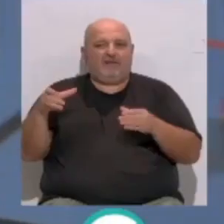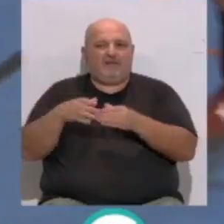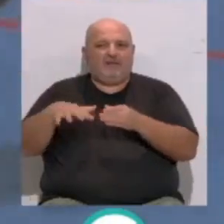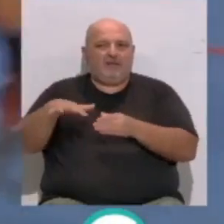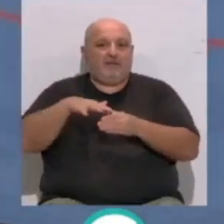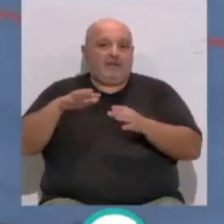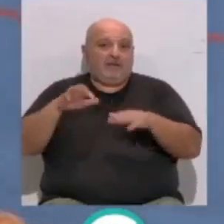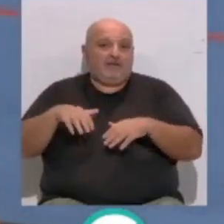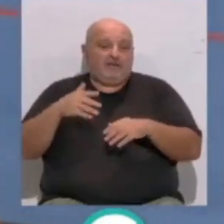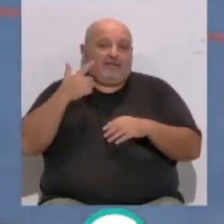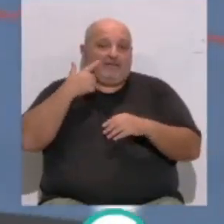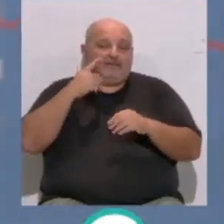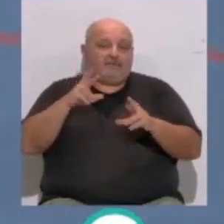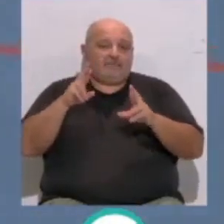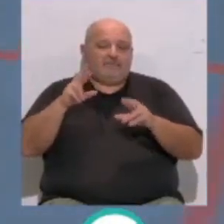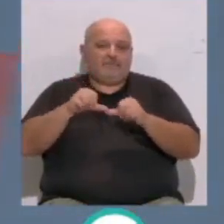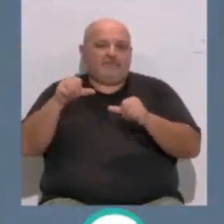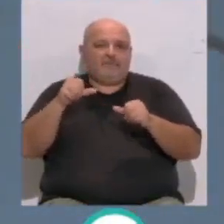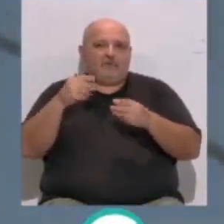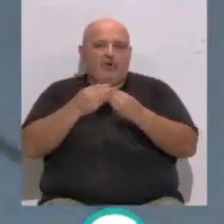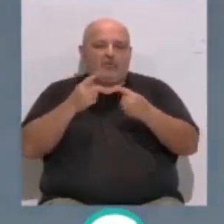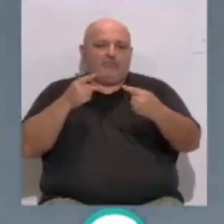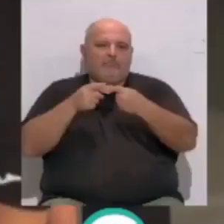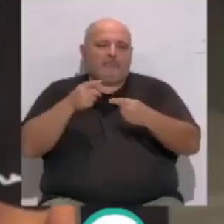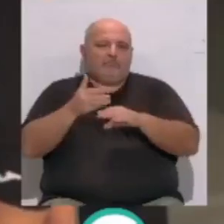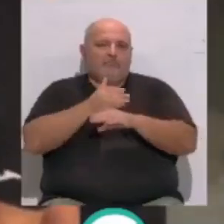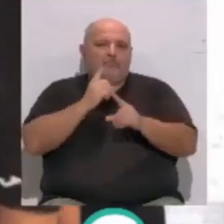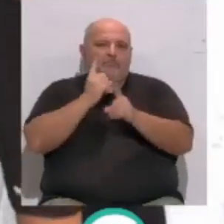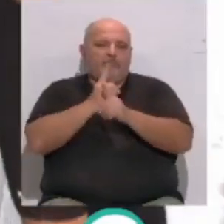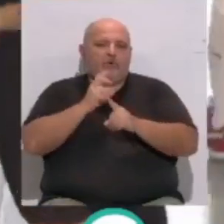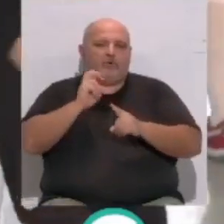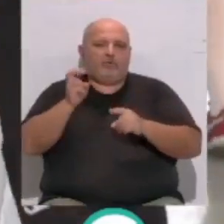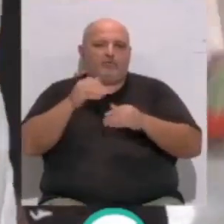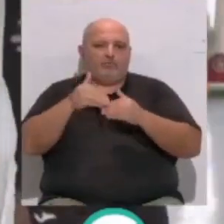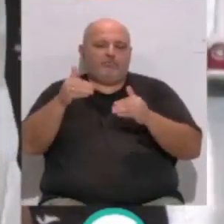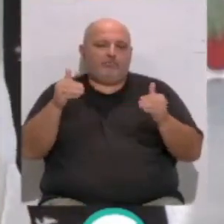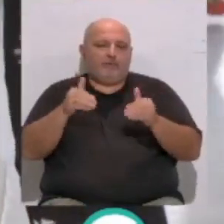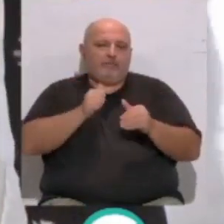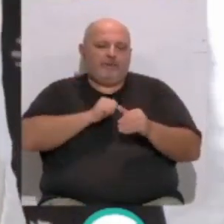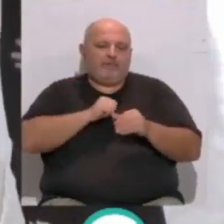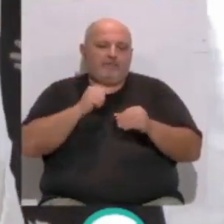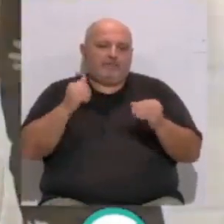tratarán de mejorar sus prestaciones competitivas antes de enfrentar un calendario de menor dificultad.